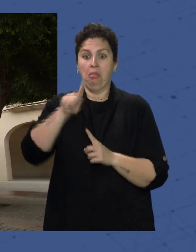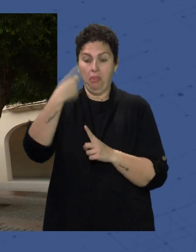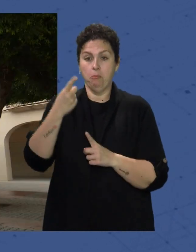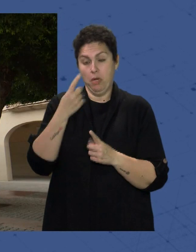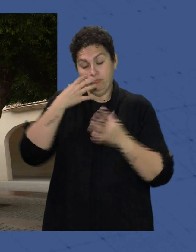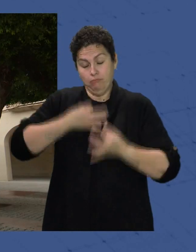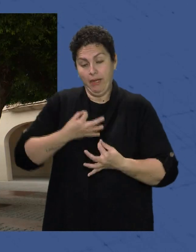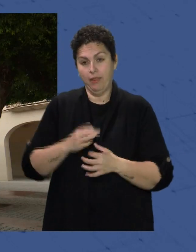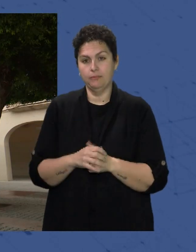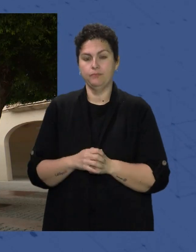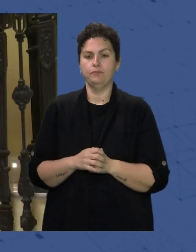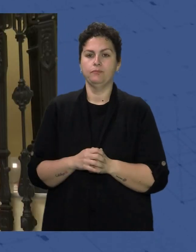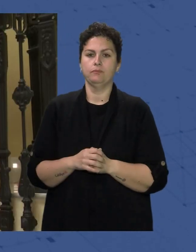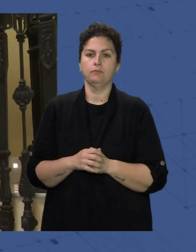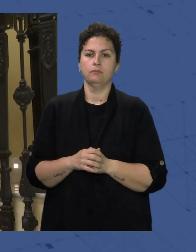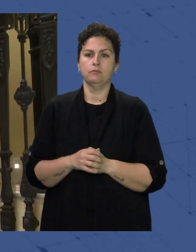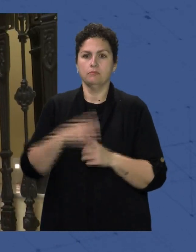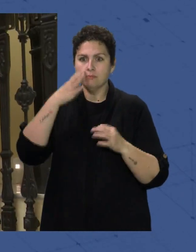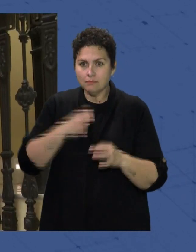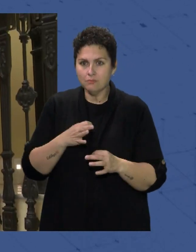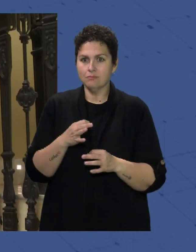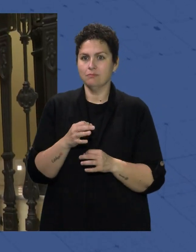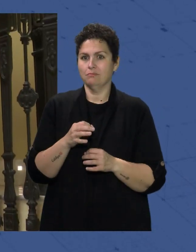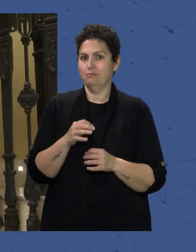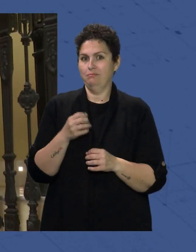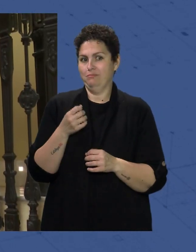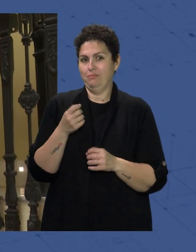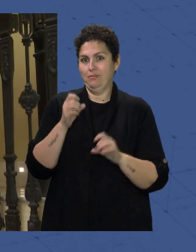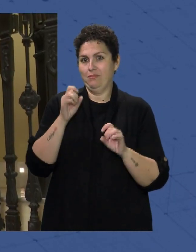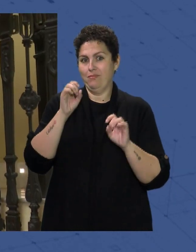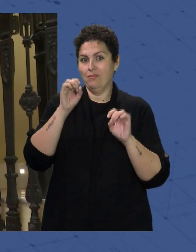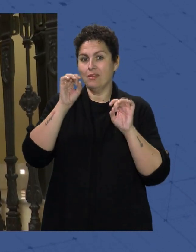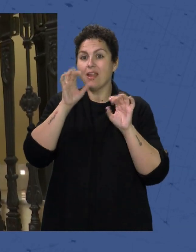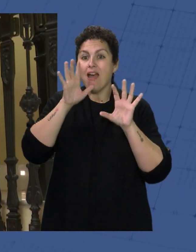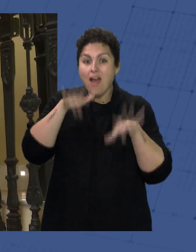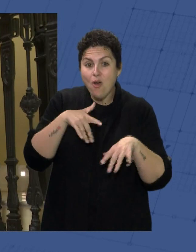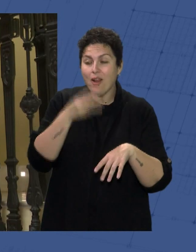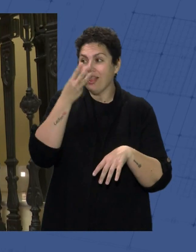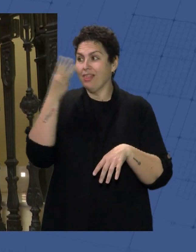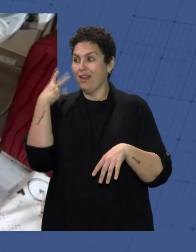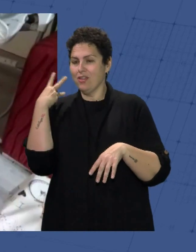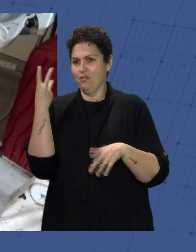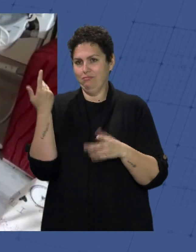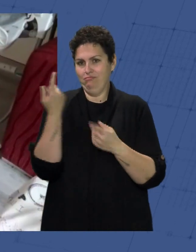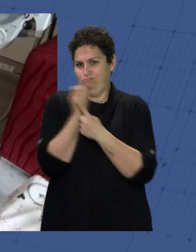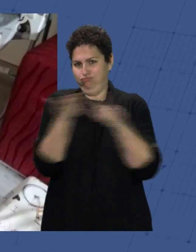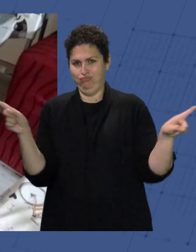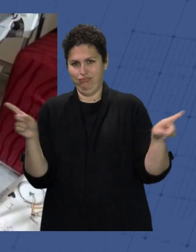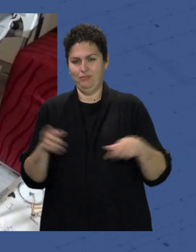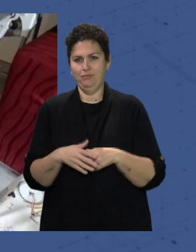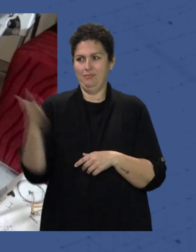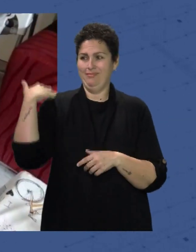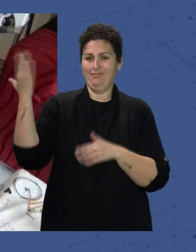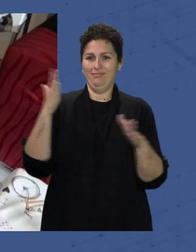aunque a día de hoy La verdad es que No se parece en nada Lo que nos encontramos Hace tres años En la situación Que tenemos ahora mismo Por aquel entonces